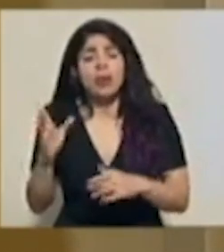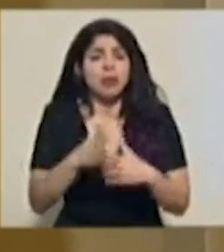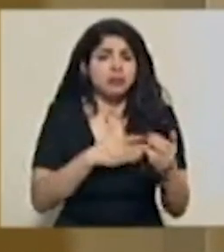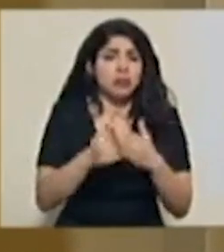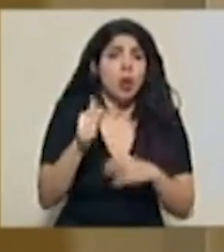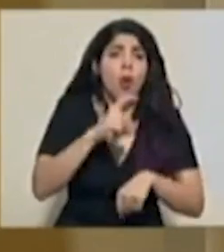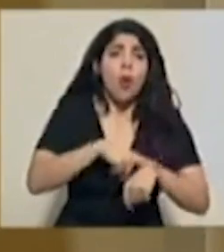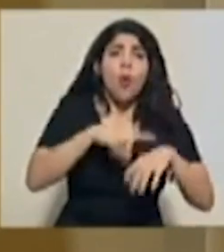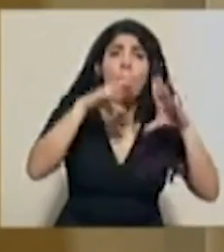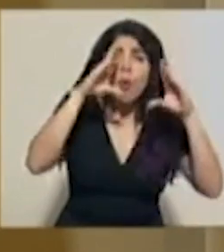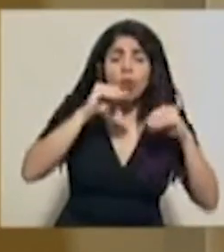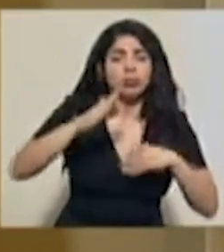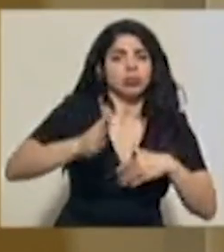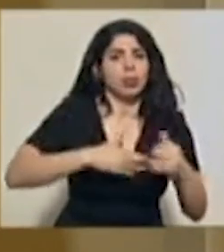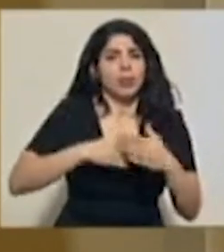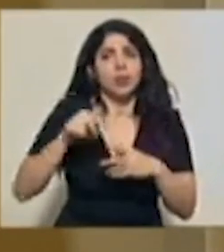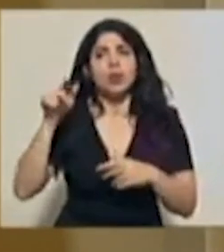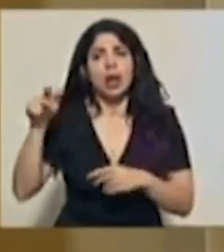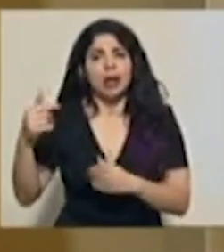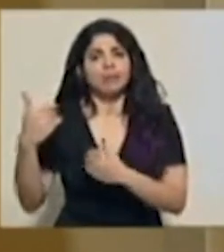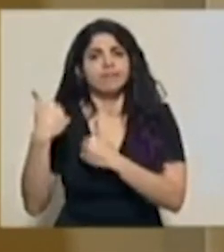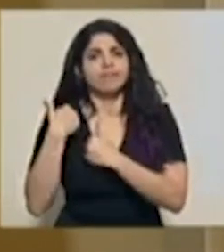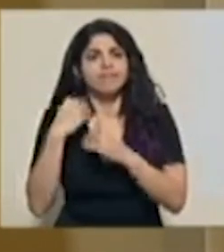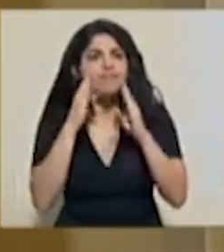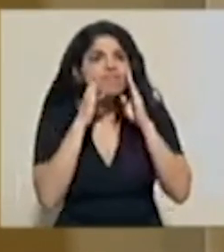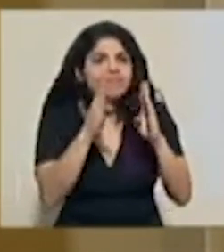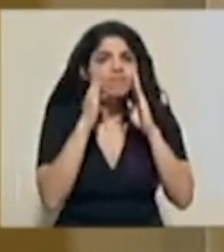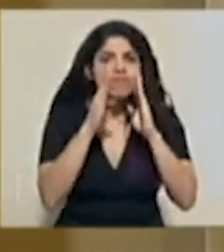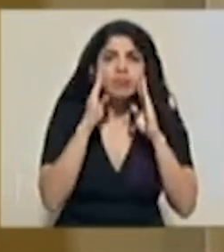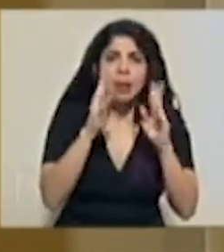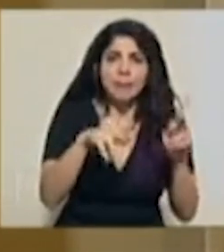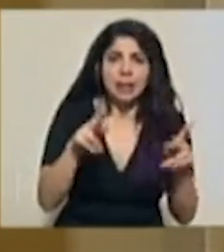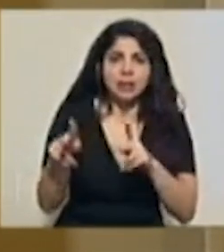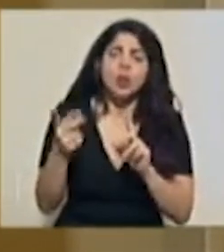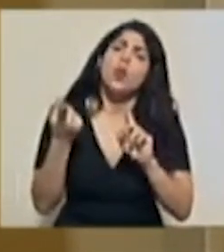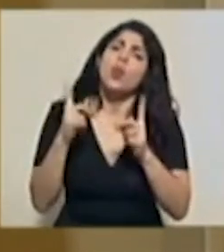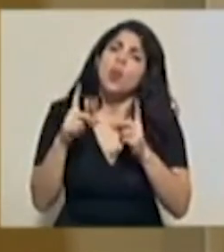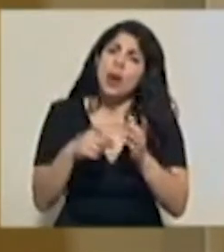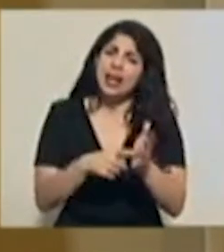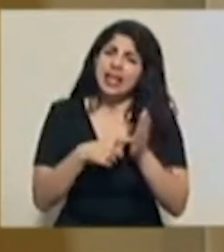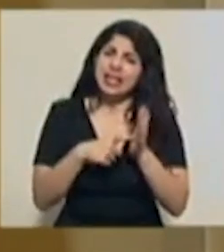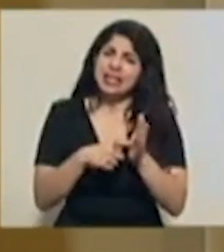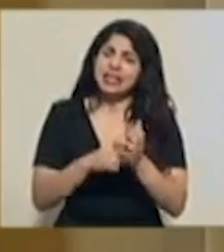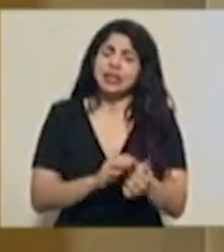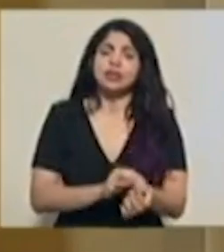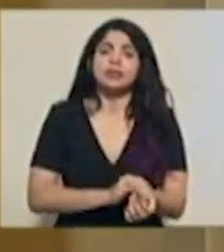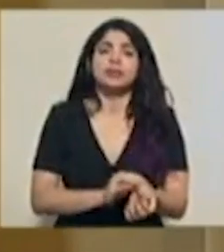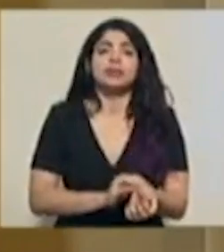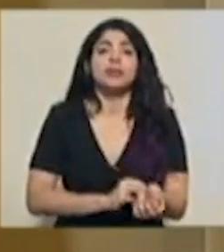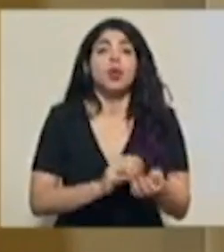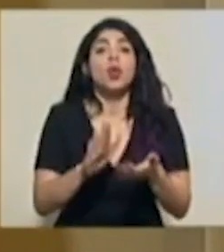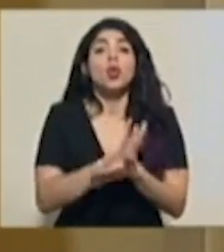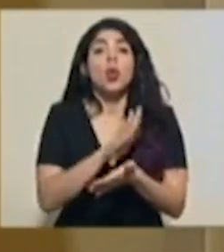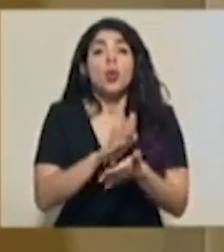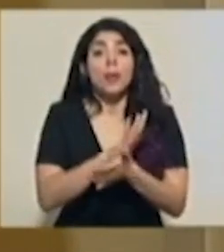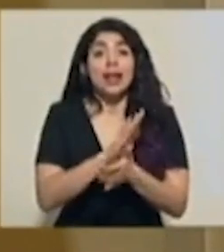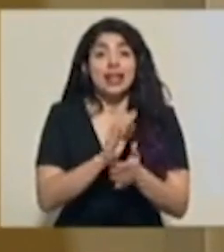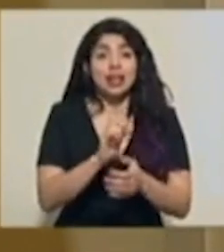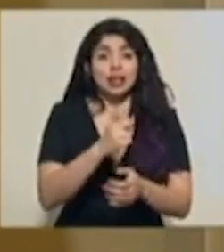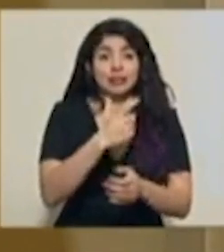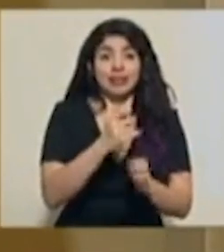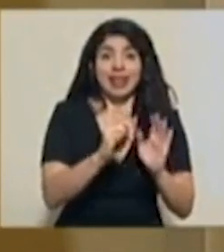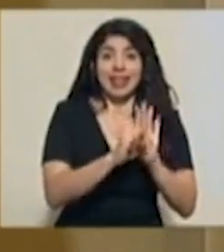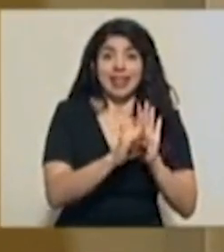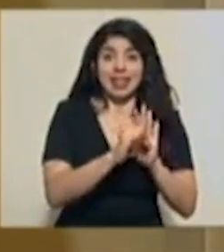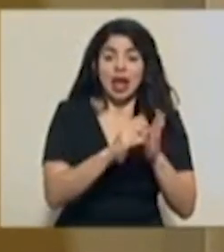horas nocturnas, podamos atender a estas personas. Los requisitos son la copia de los documentos de identidad, el